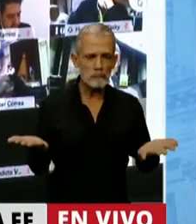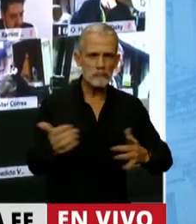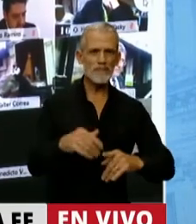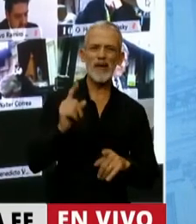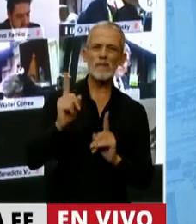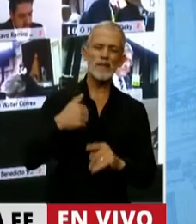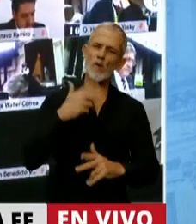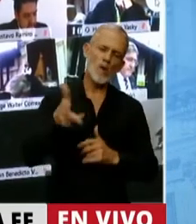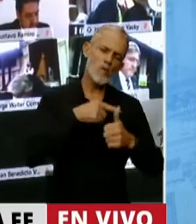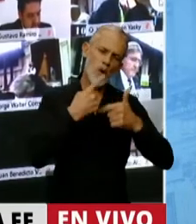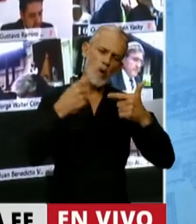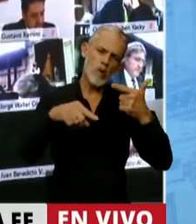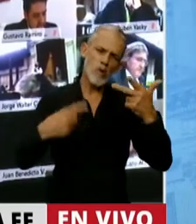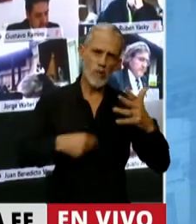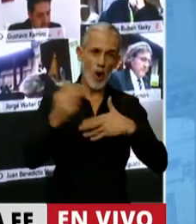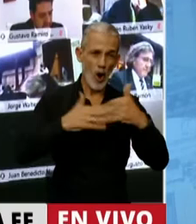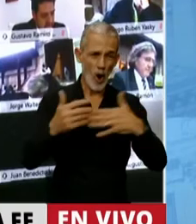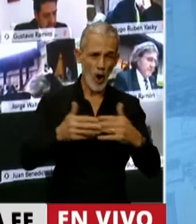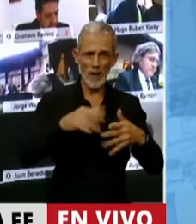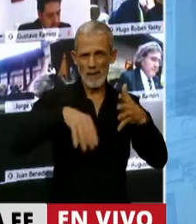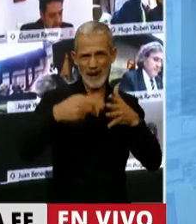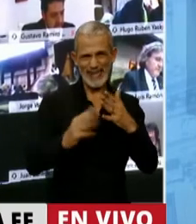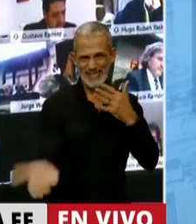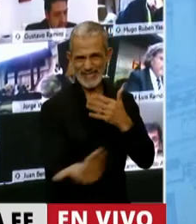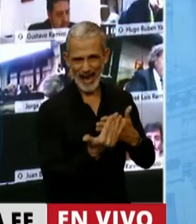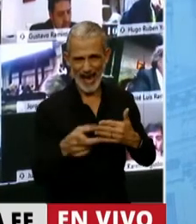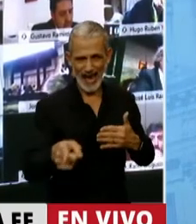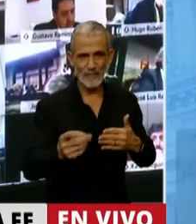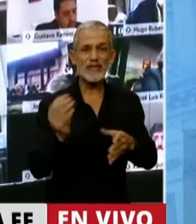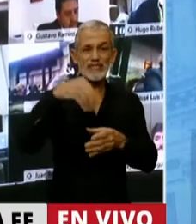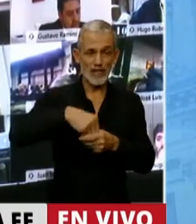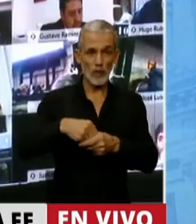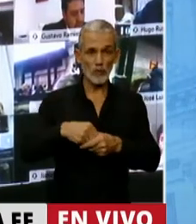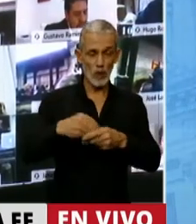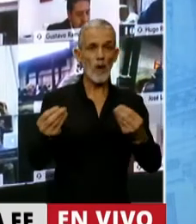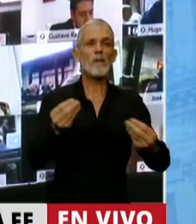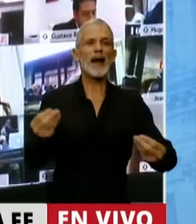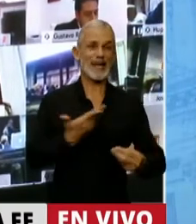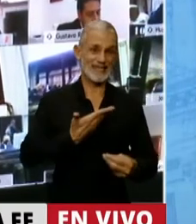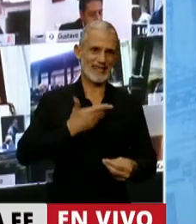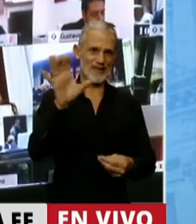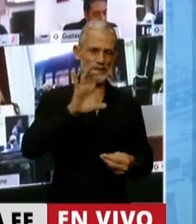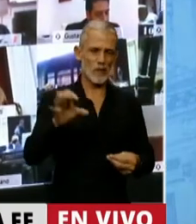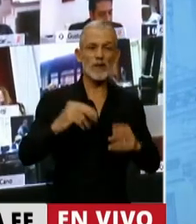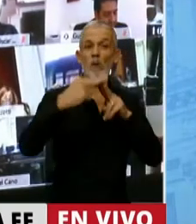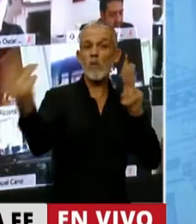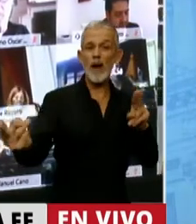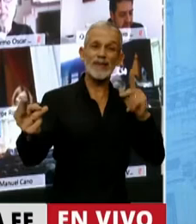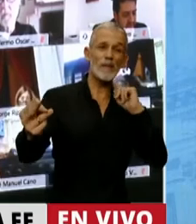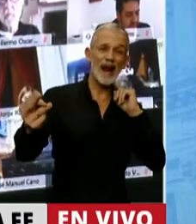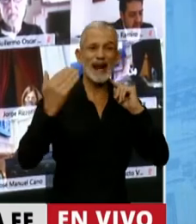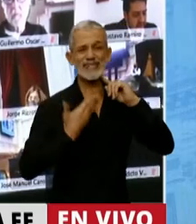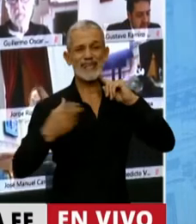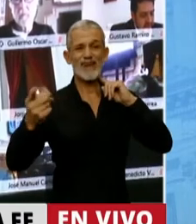como digo esto, puedo decir un montón de obras en la planilla anexa que se ha incluido para Santa Fe, como el puente Paraná-Santa Fe,